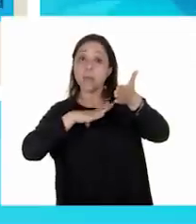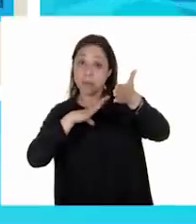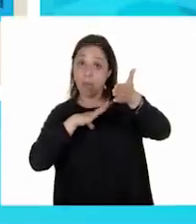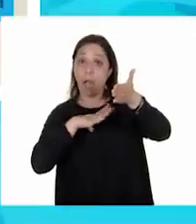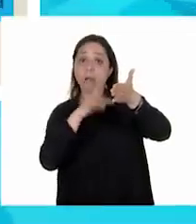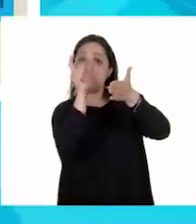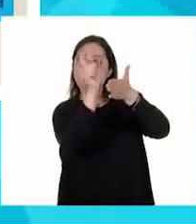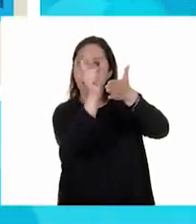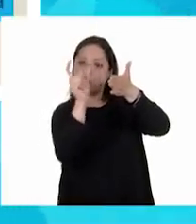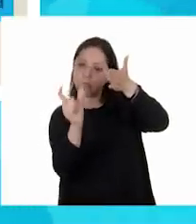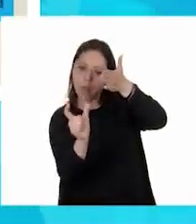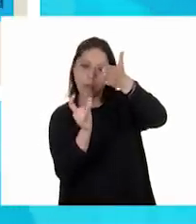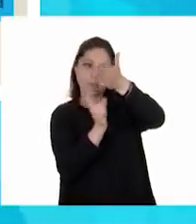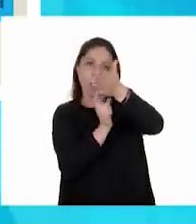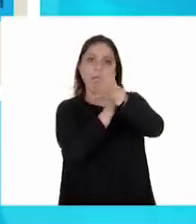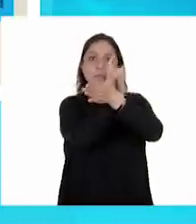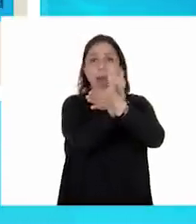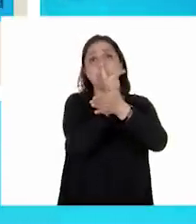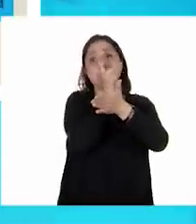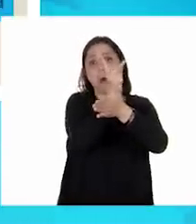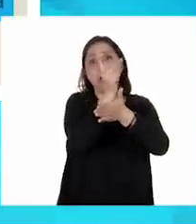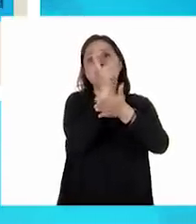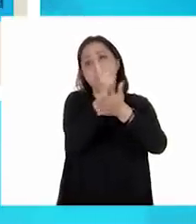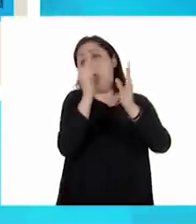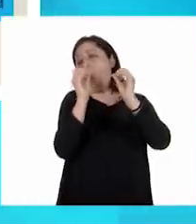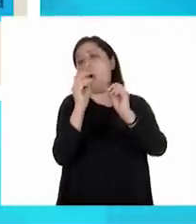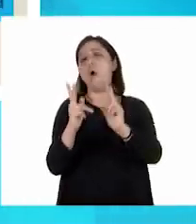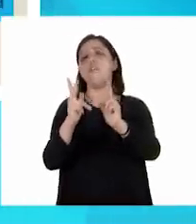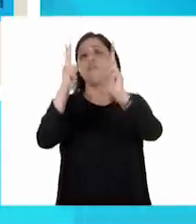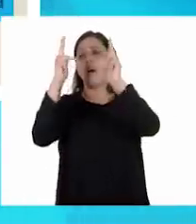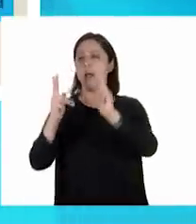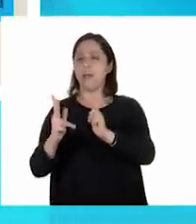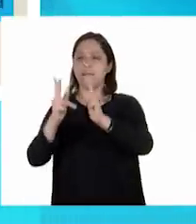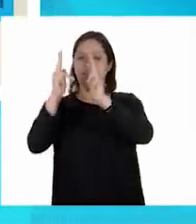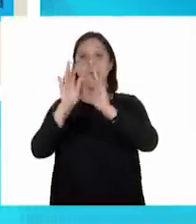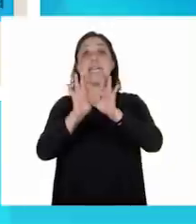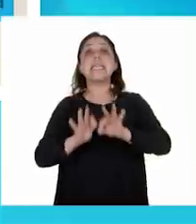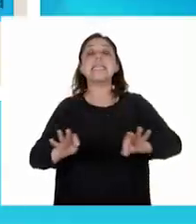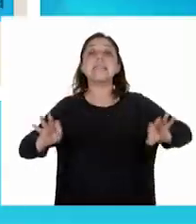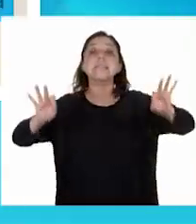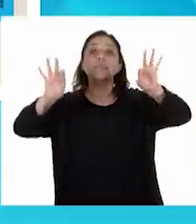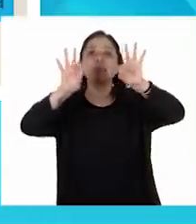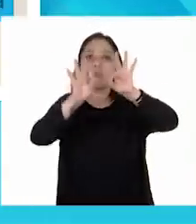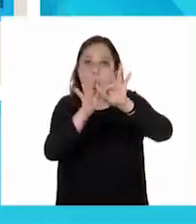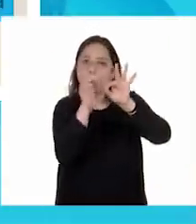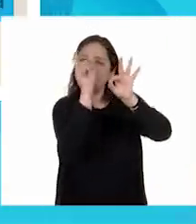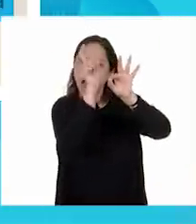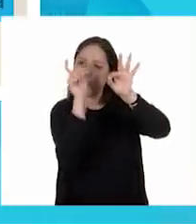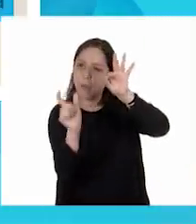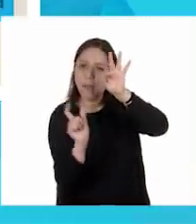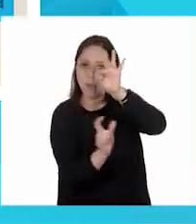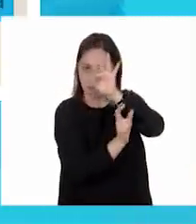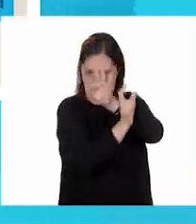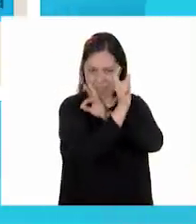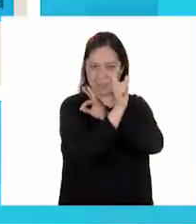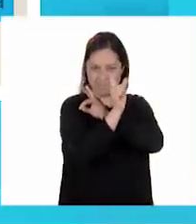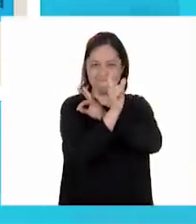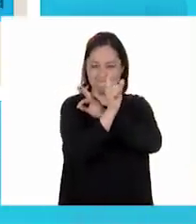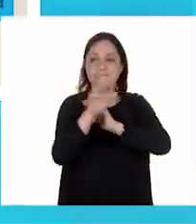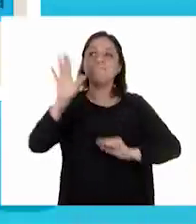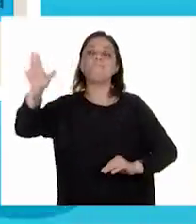tiene palabras claves o, en este caso, frases claves importantes. Oye, voy a resaltar algo en este texto.